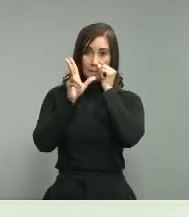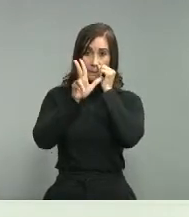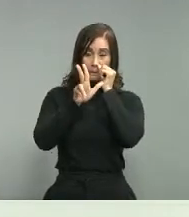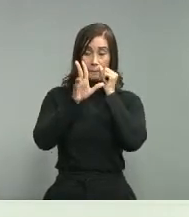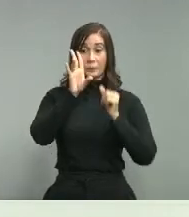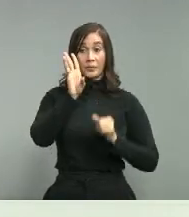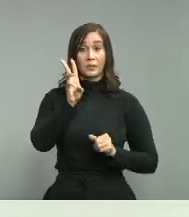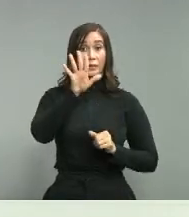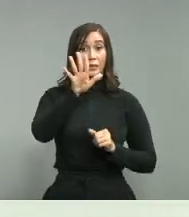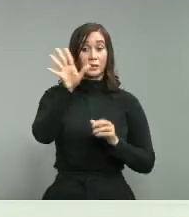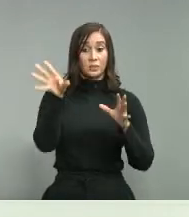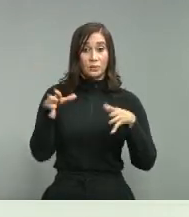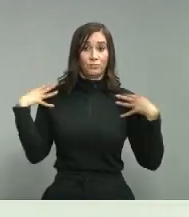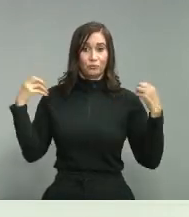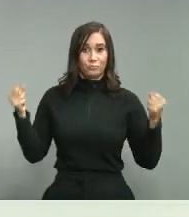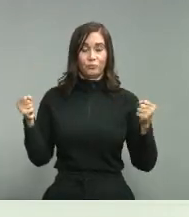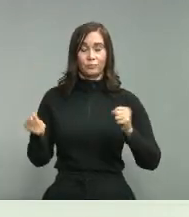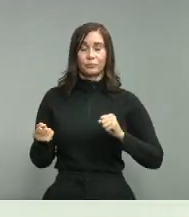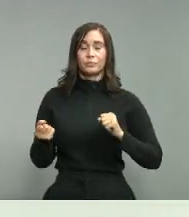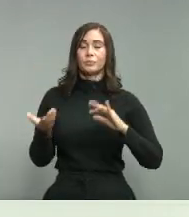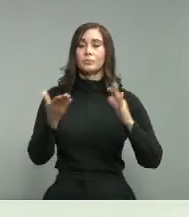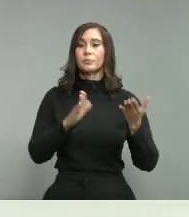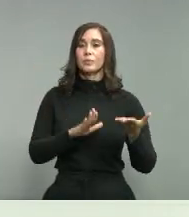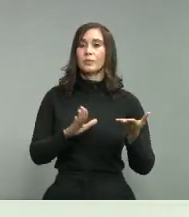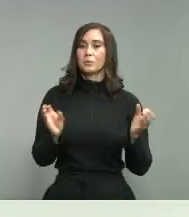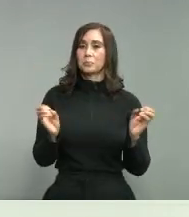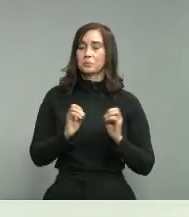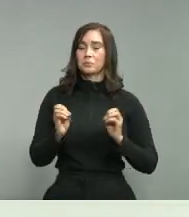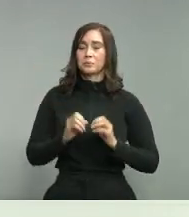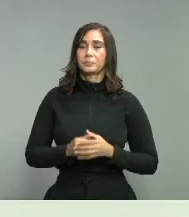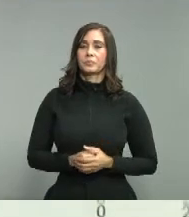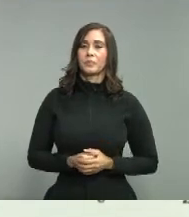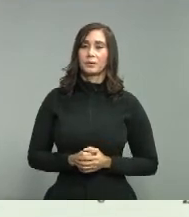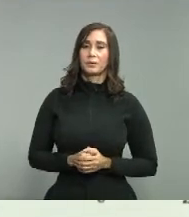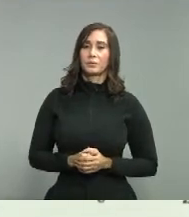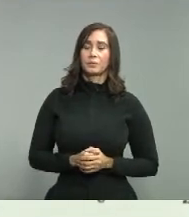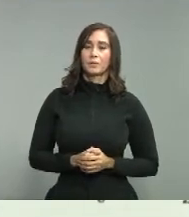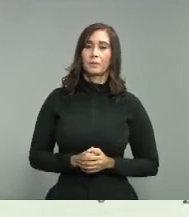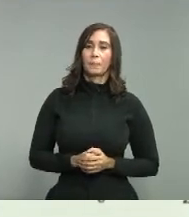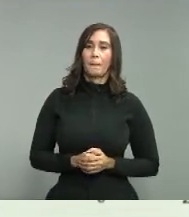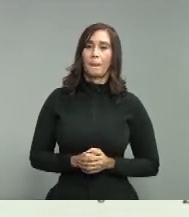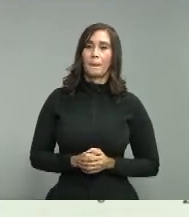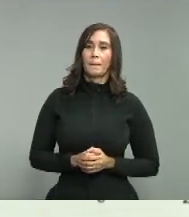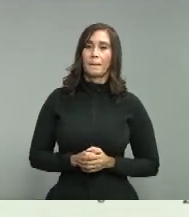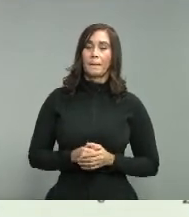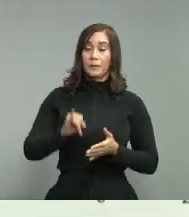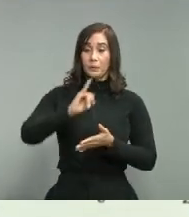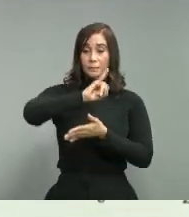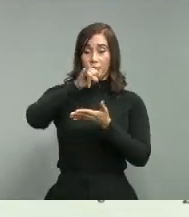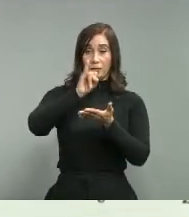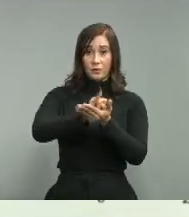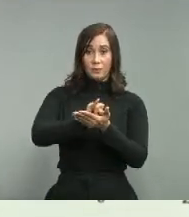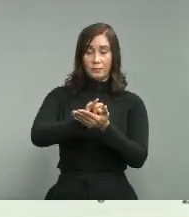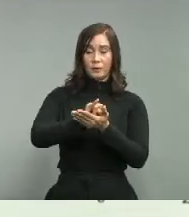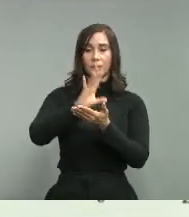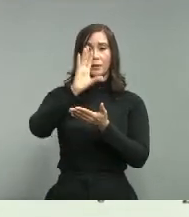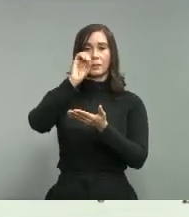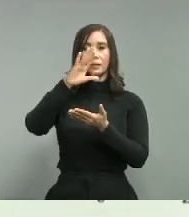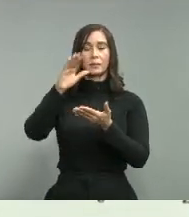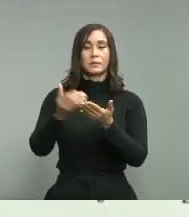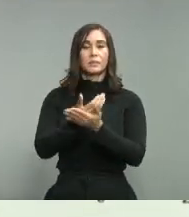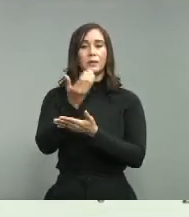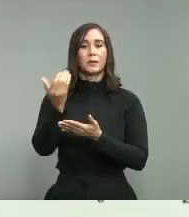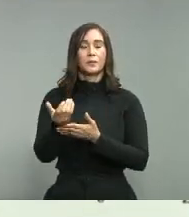recuperados 0 casos nuevos de fallecimiento Independencia Cero casos